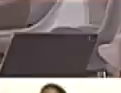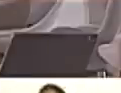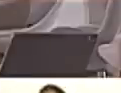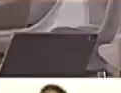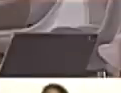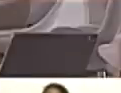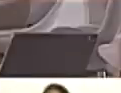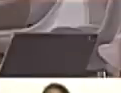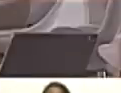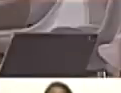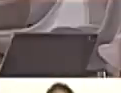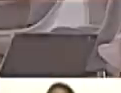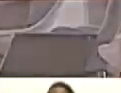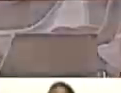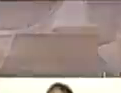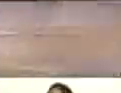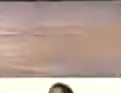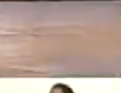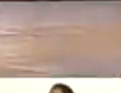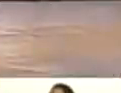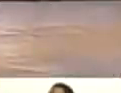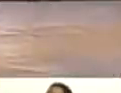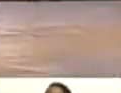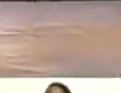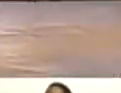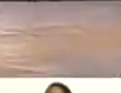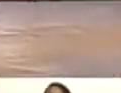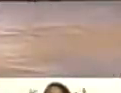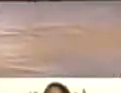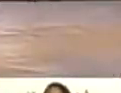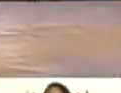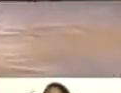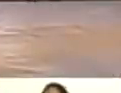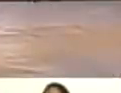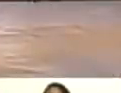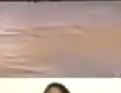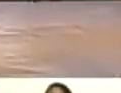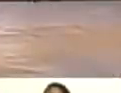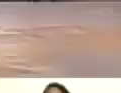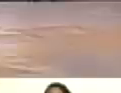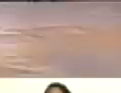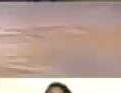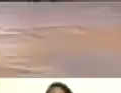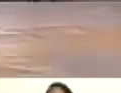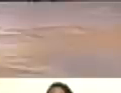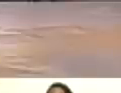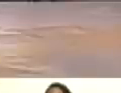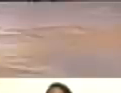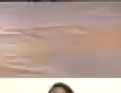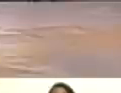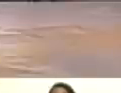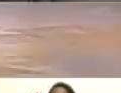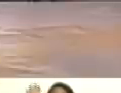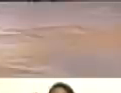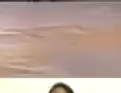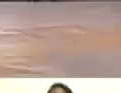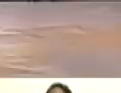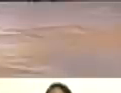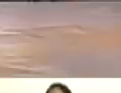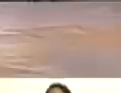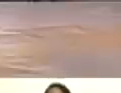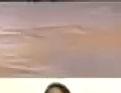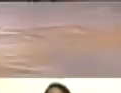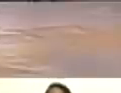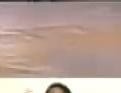impulsar, impulsar en esta séptima línea la consolidación de los proyectos de patria grande, de integración